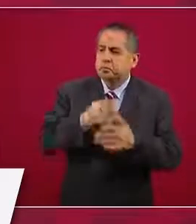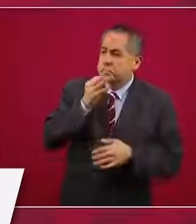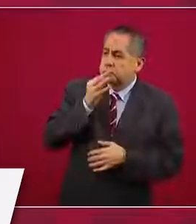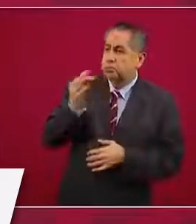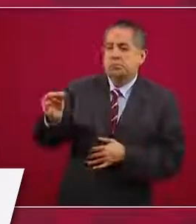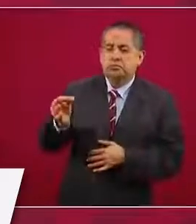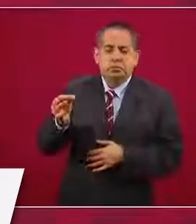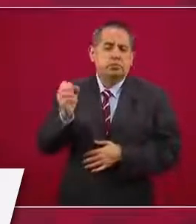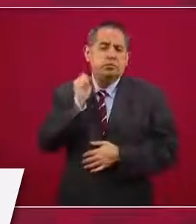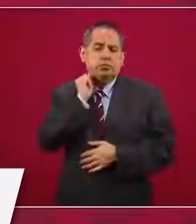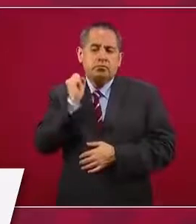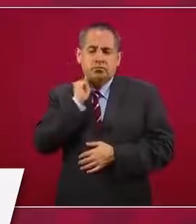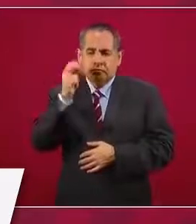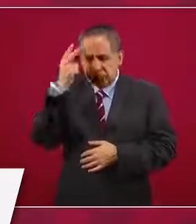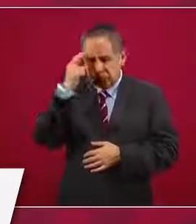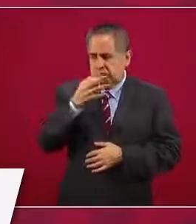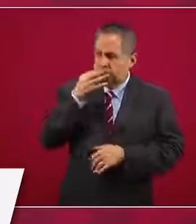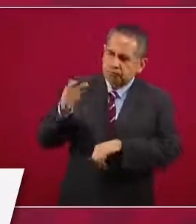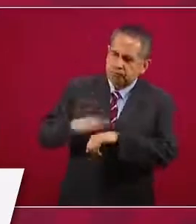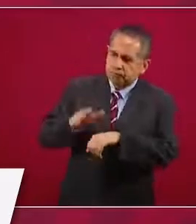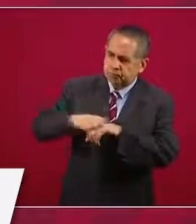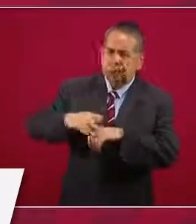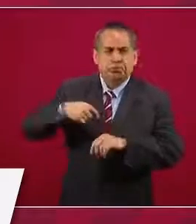de este viaje.